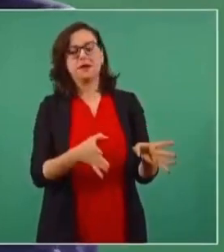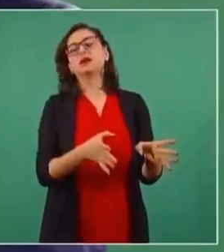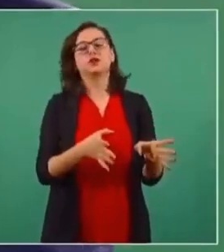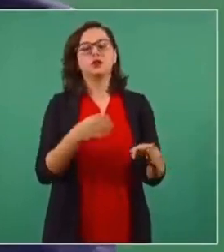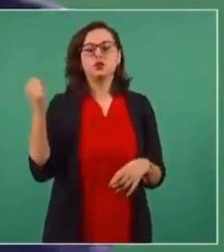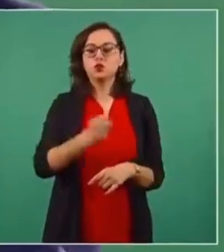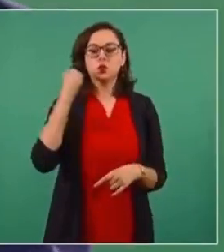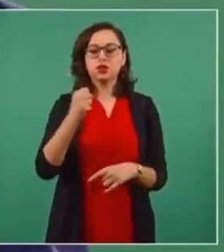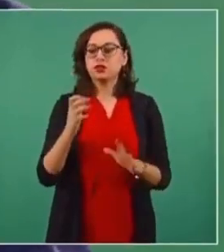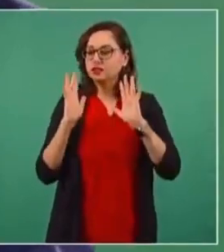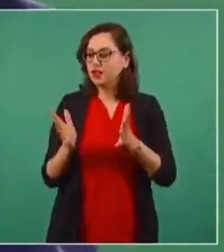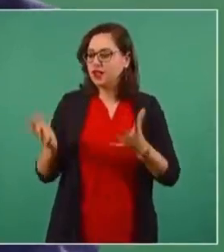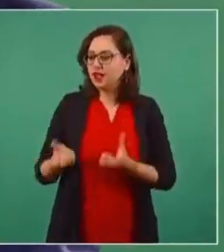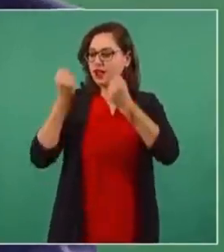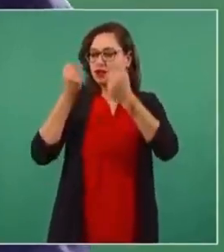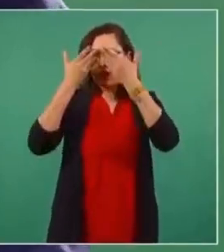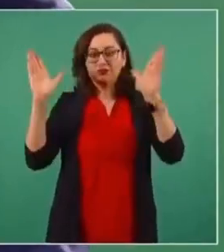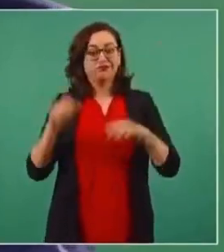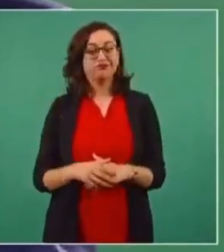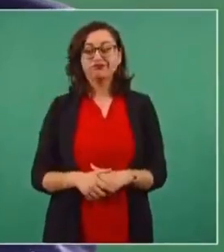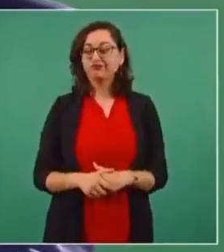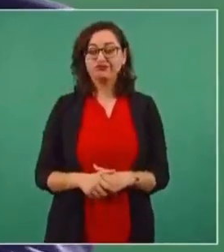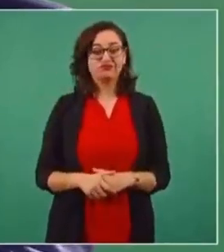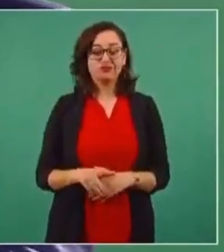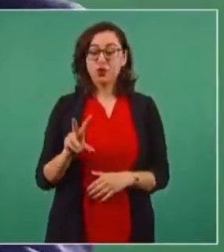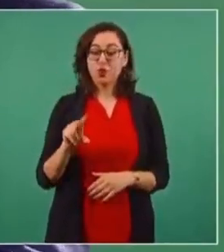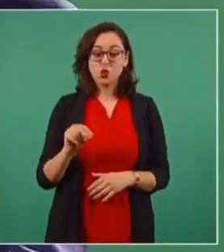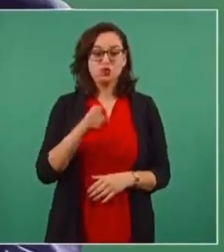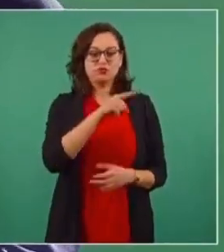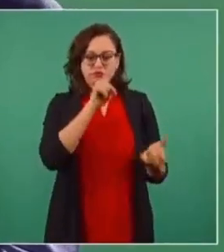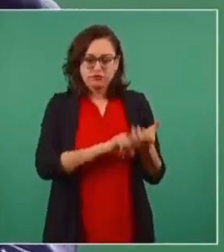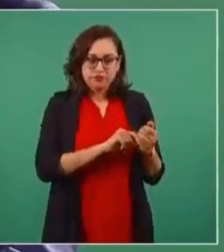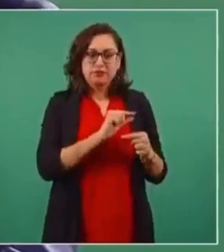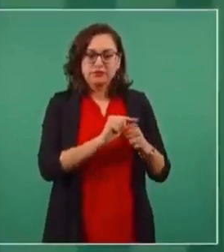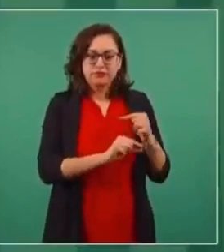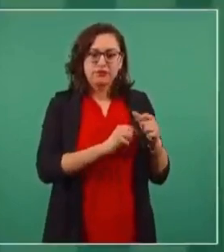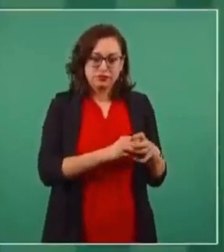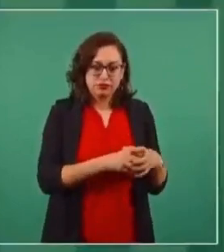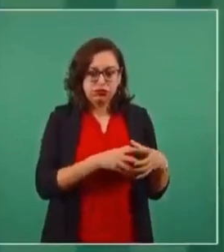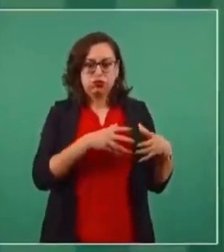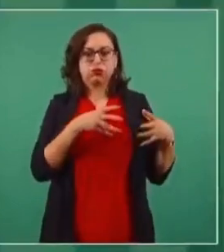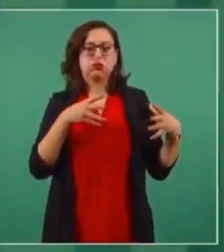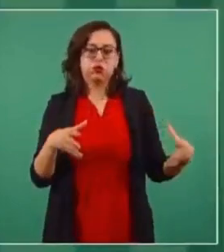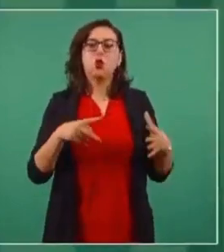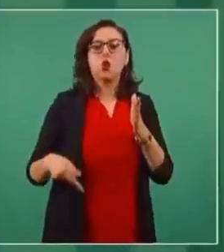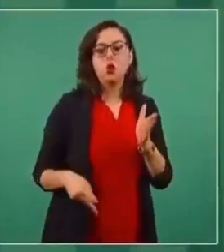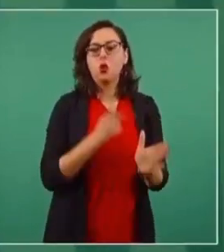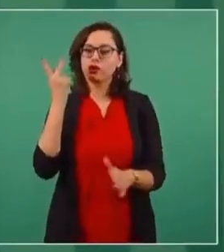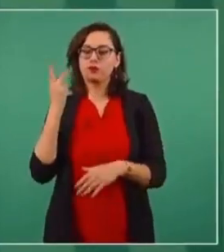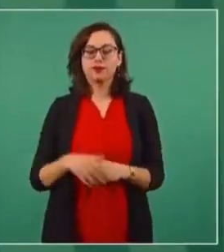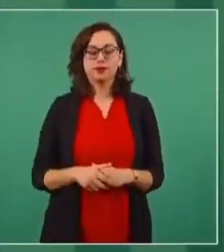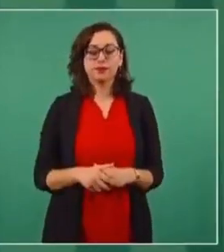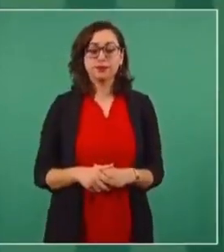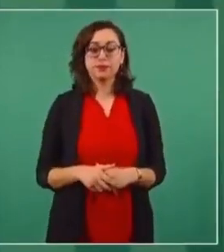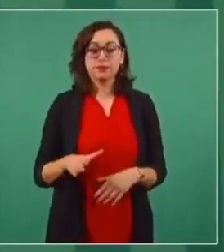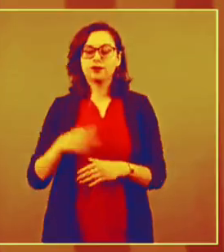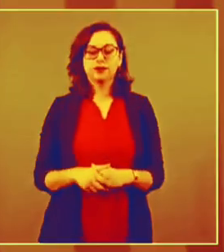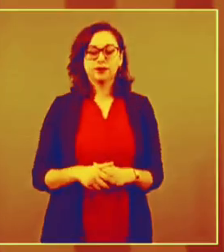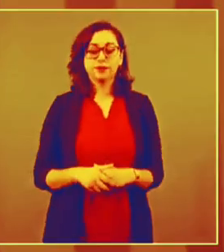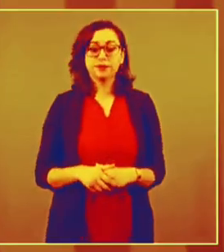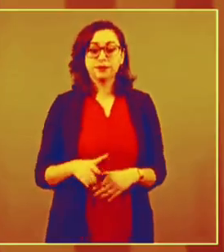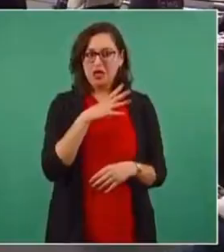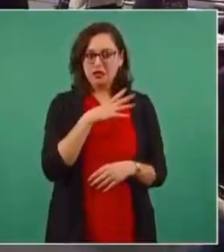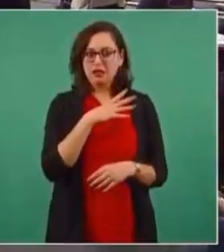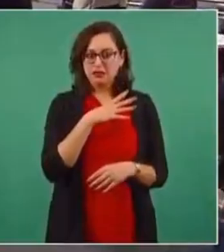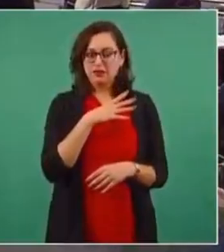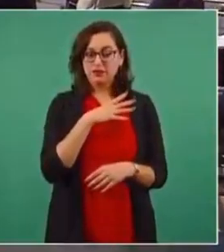Que solo los liberales, pues no, renació. No tardó mucho. Porque es una corriente fuerte. Entonces, una